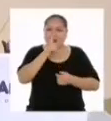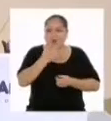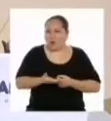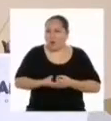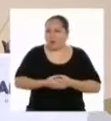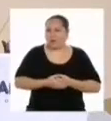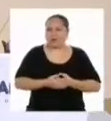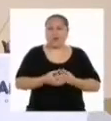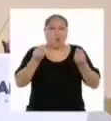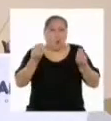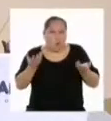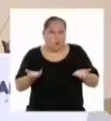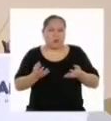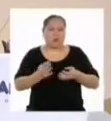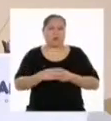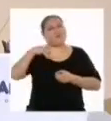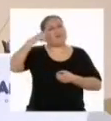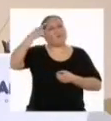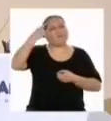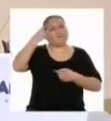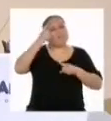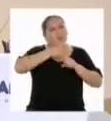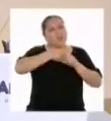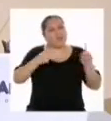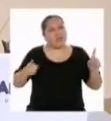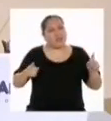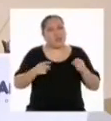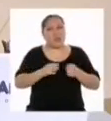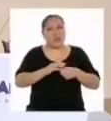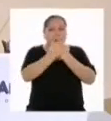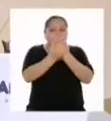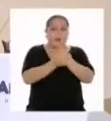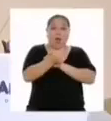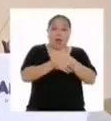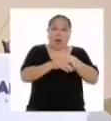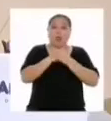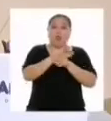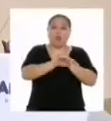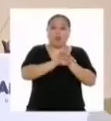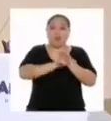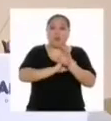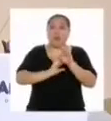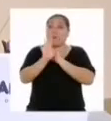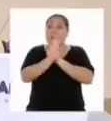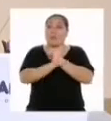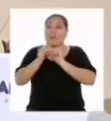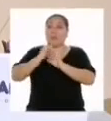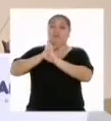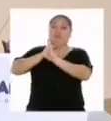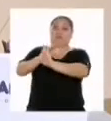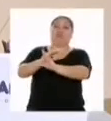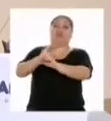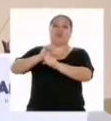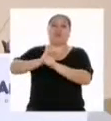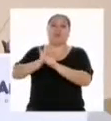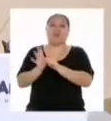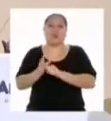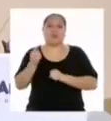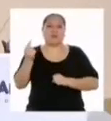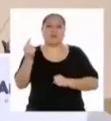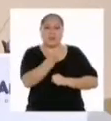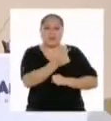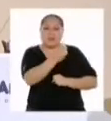O peor aún, piensen en la diferencia que puede hacer lavarnos bien las manos para protegernos del COVID-19 y en la gran